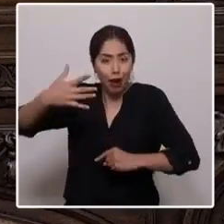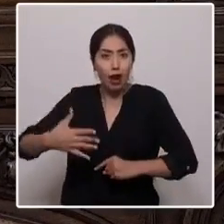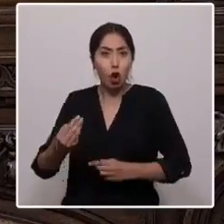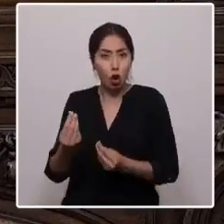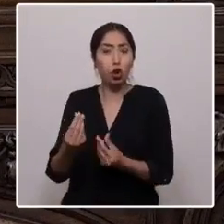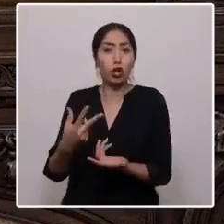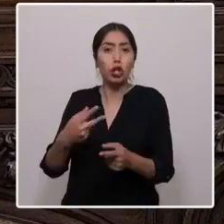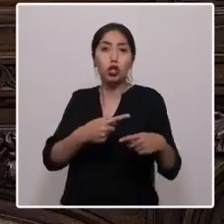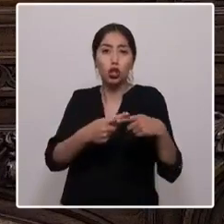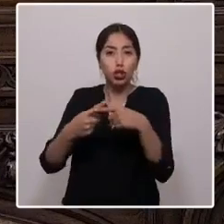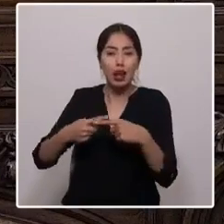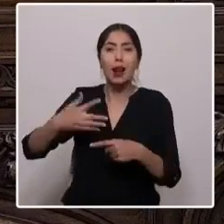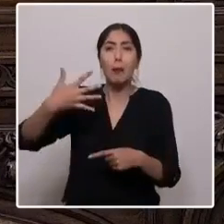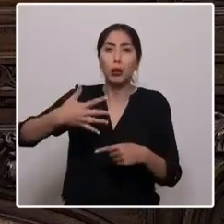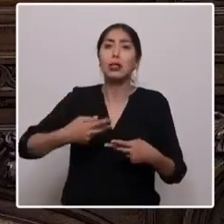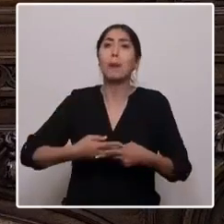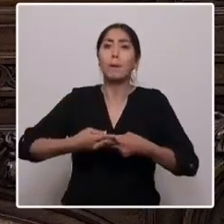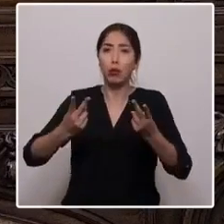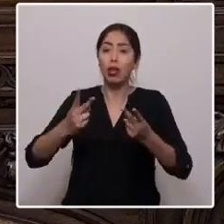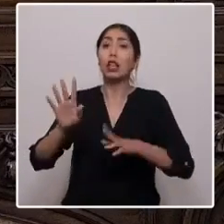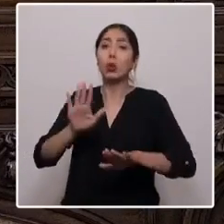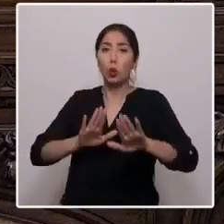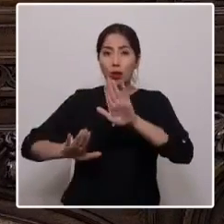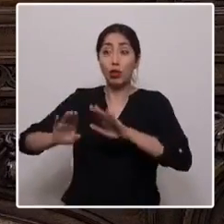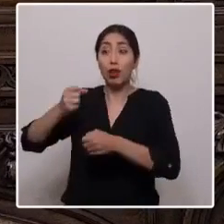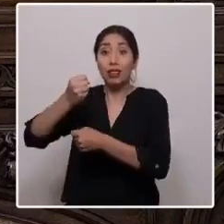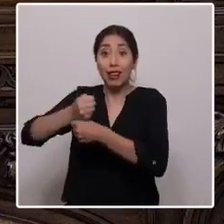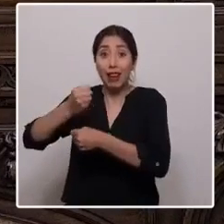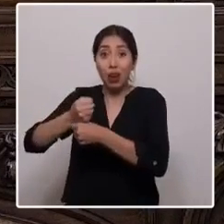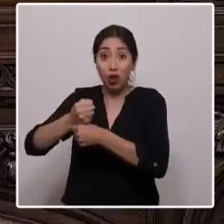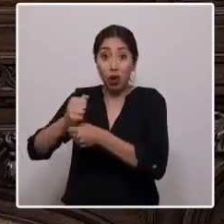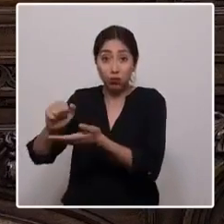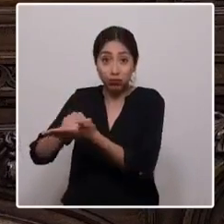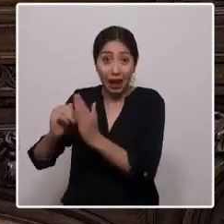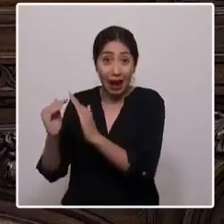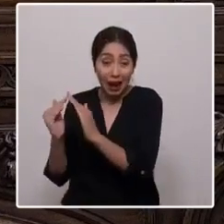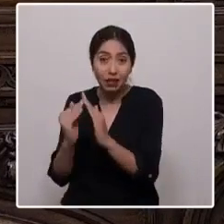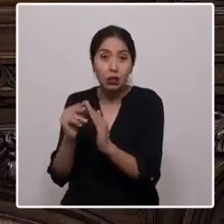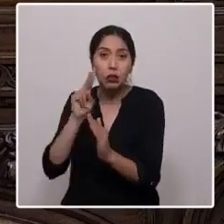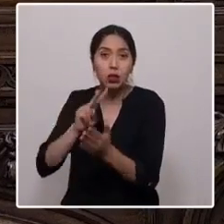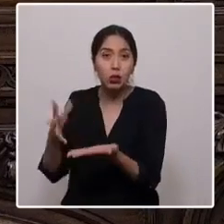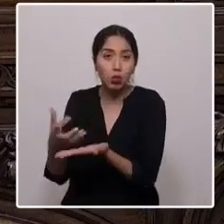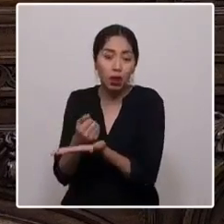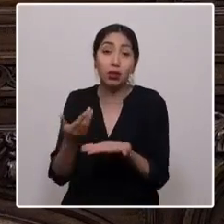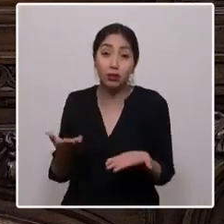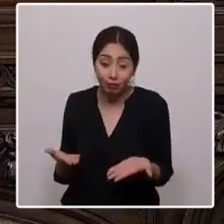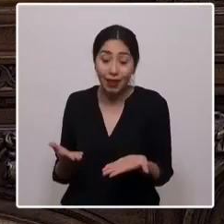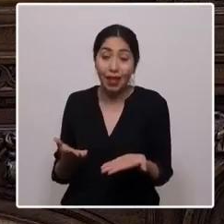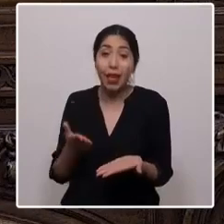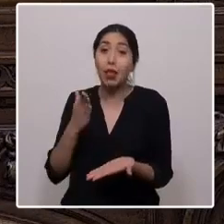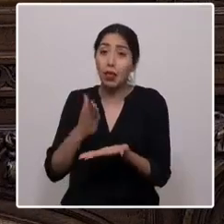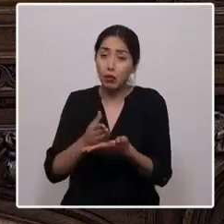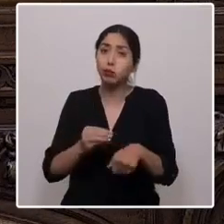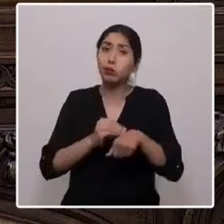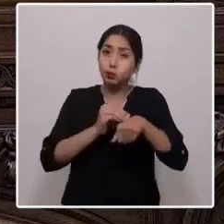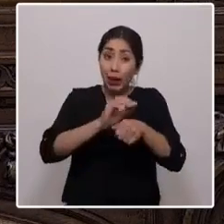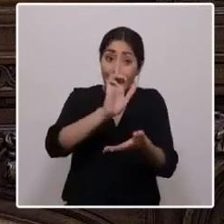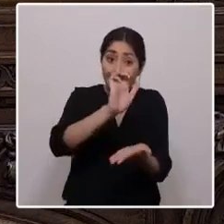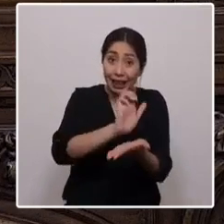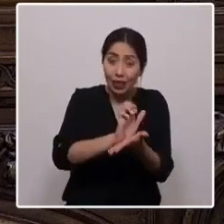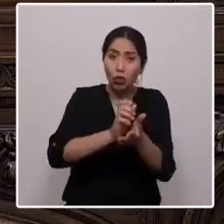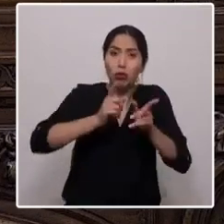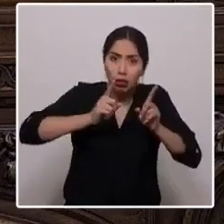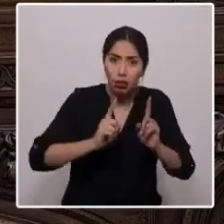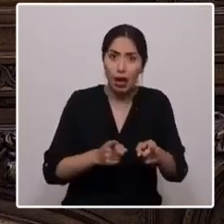pública del cuidado y el trabajo doméstico no remunerado, indicando expresamente que es deber del Estado asegurar que responsabilidades de